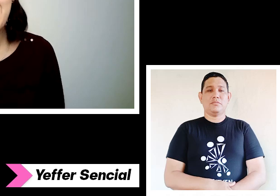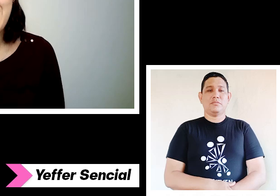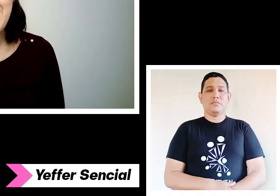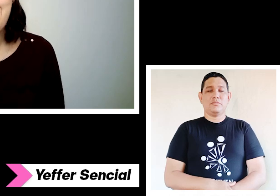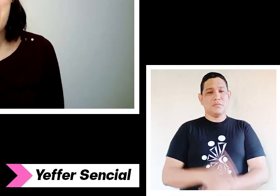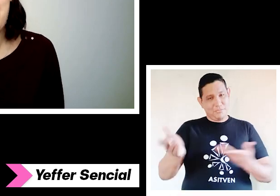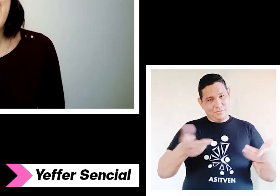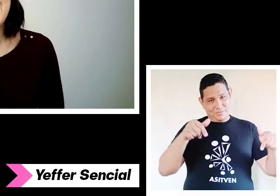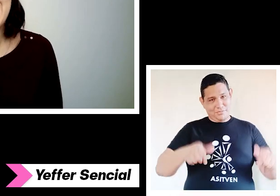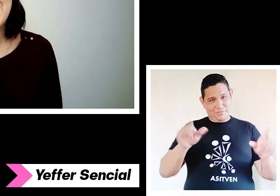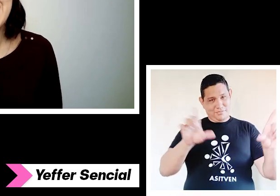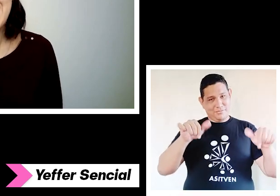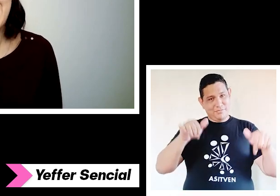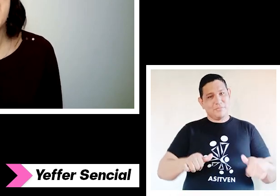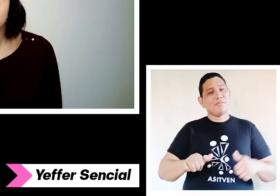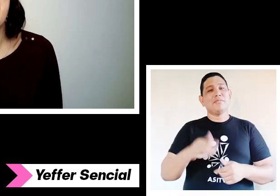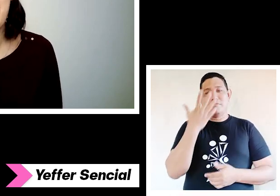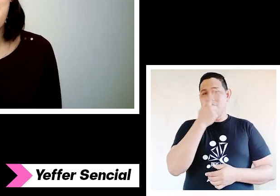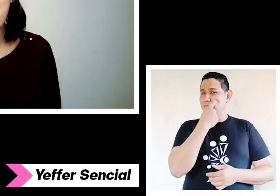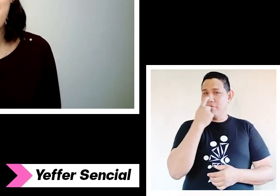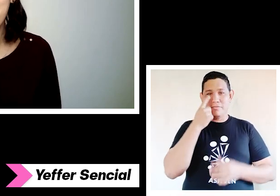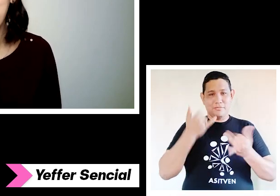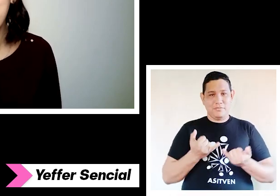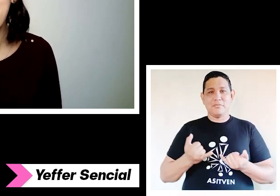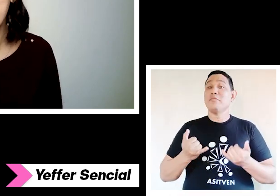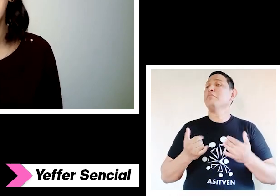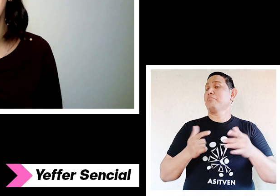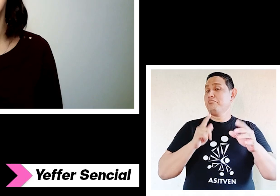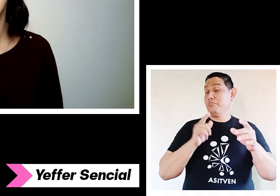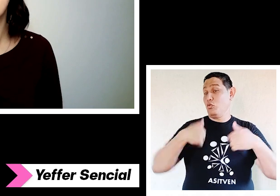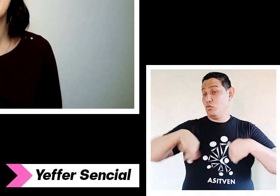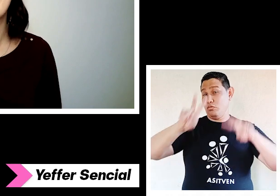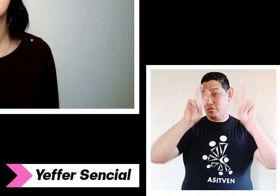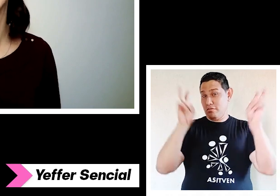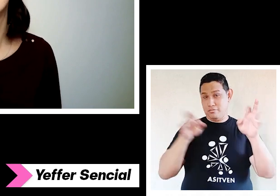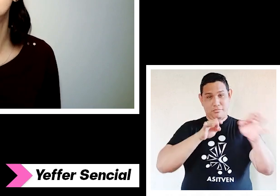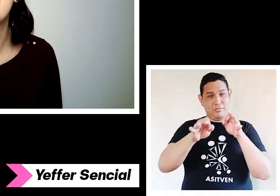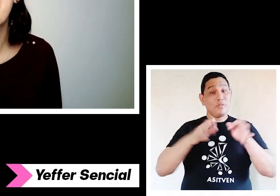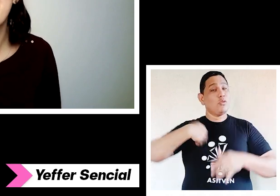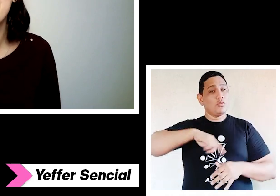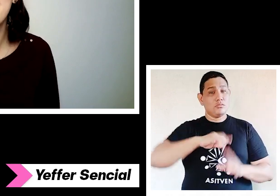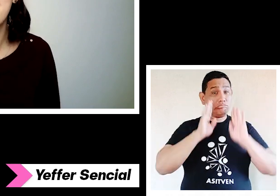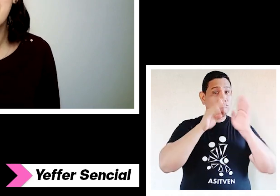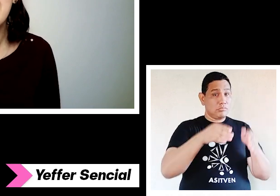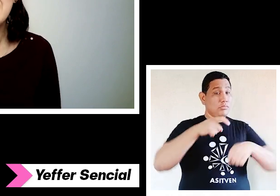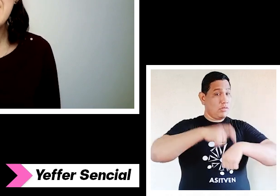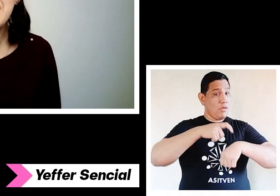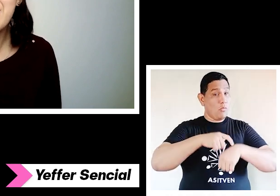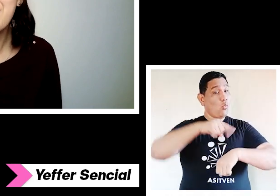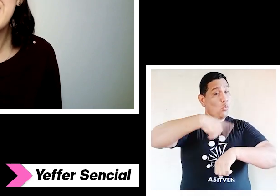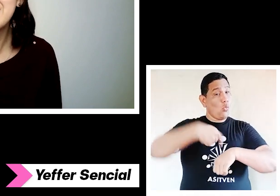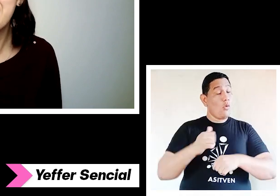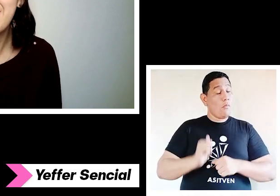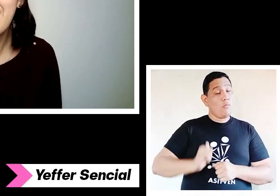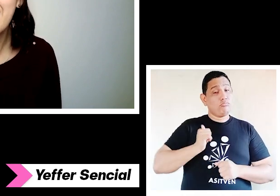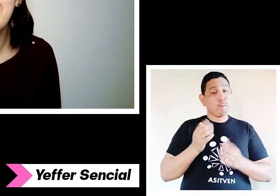Bienvenidos a mi canal, mi nombre es Dalia Sánchez. En esta oportunidad vamos a abordar un tema que yo creo que merece la pena que le dijimos mucho tiempo y atención. Tiene